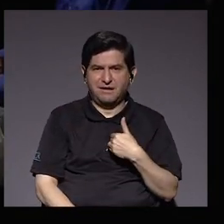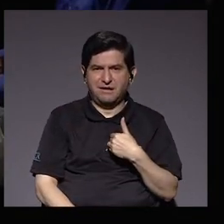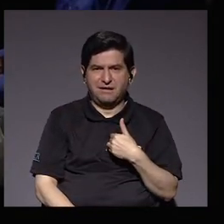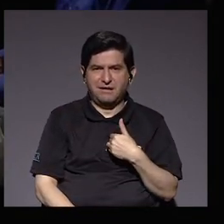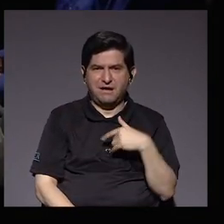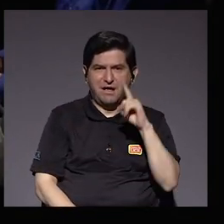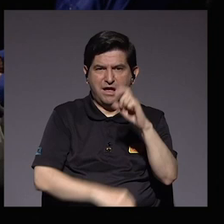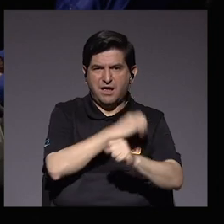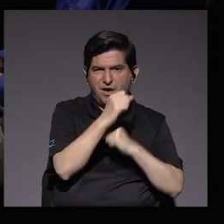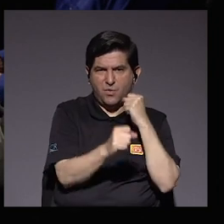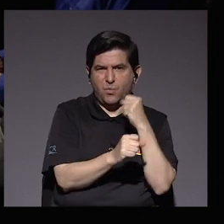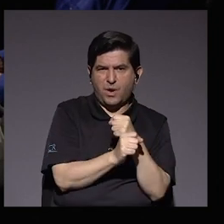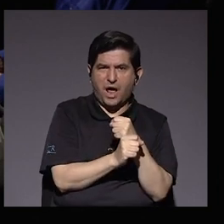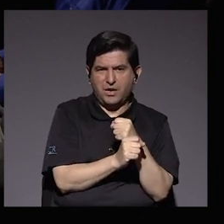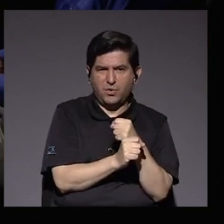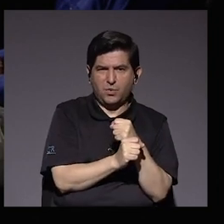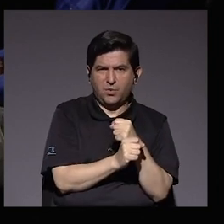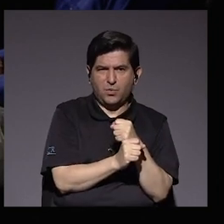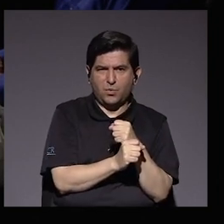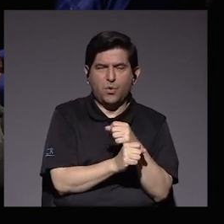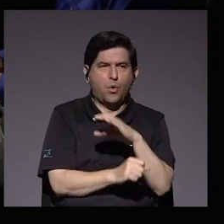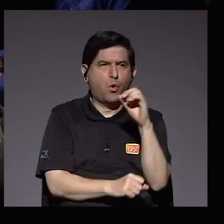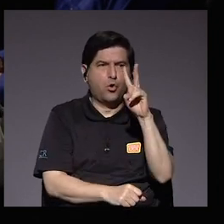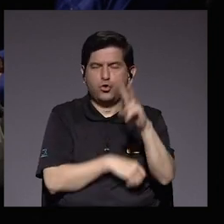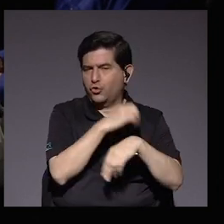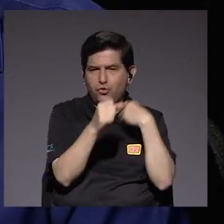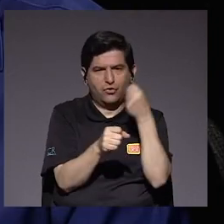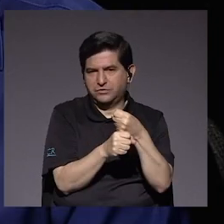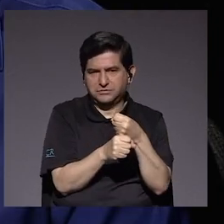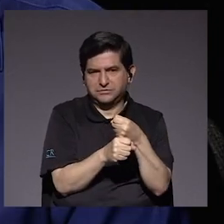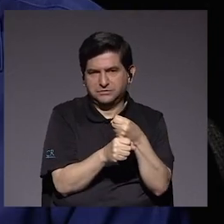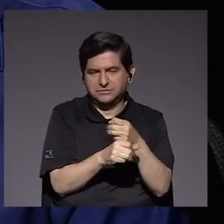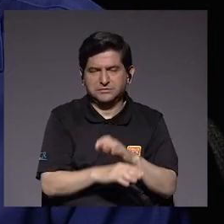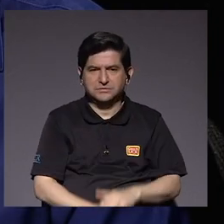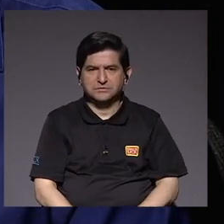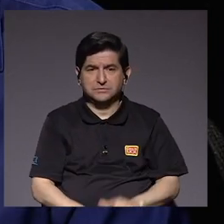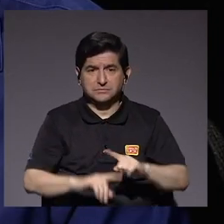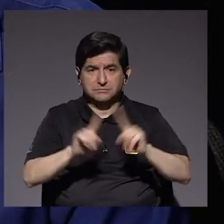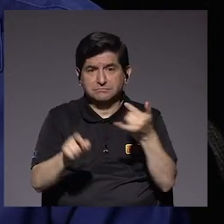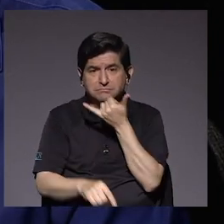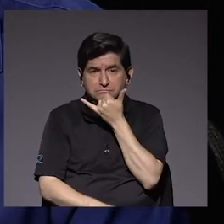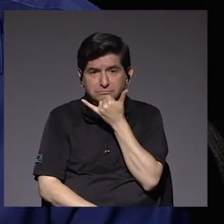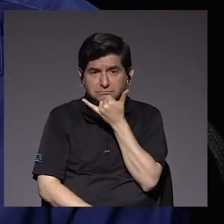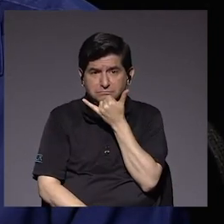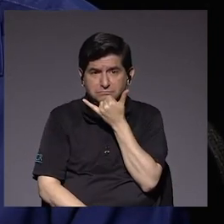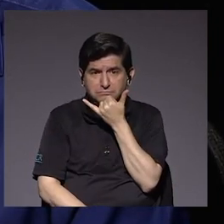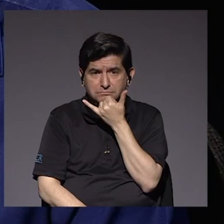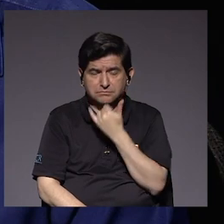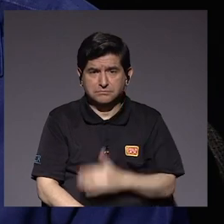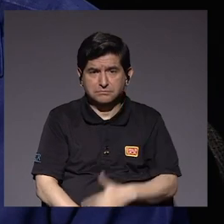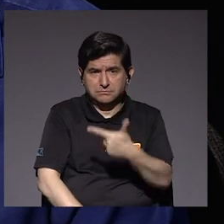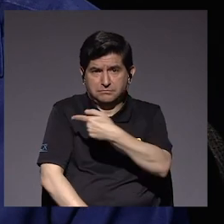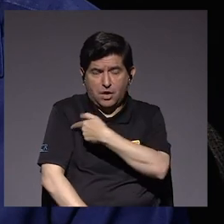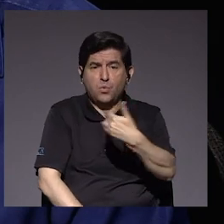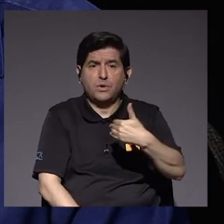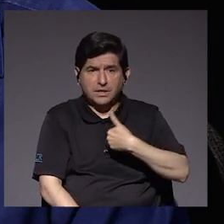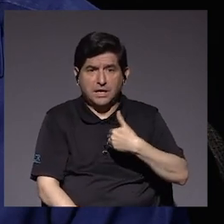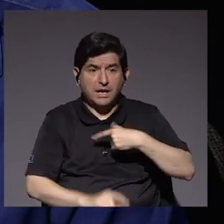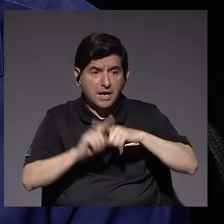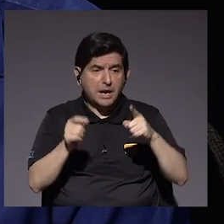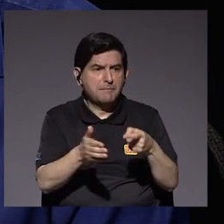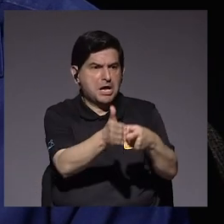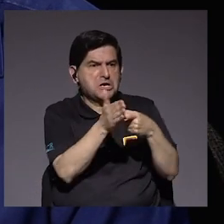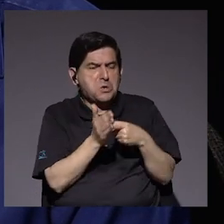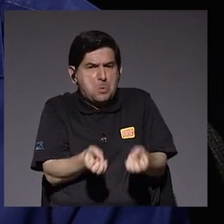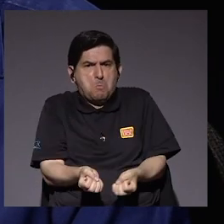tal vez un año, entre uno y dos años. Y lo que pasa es que la vacuna va a estar disponible,